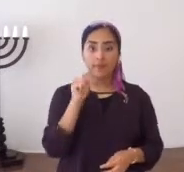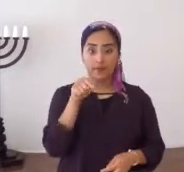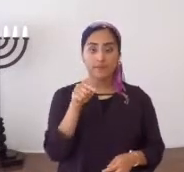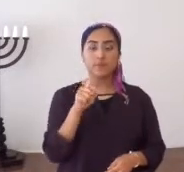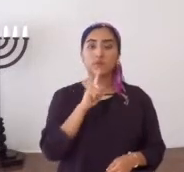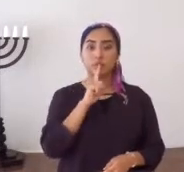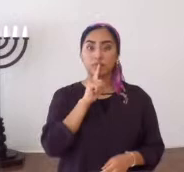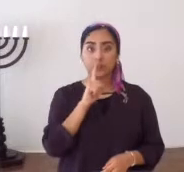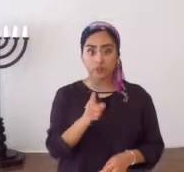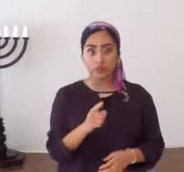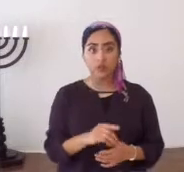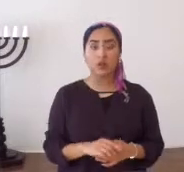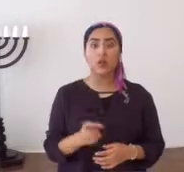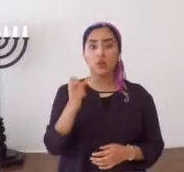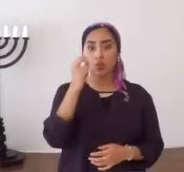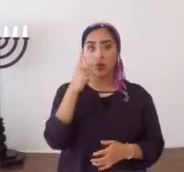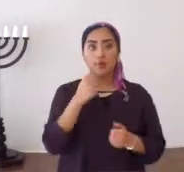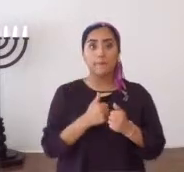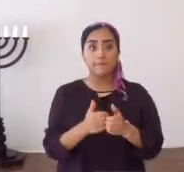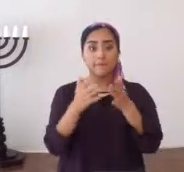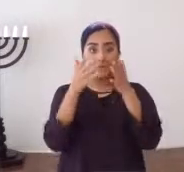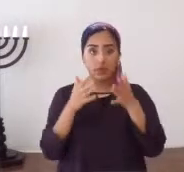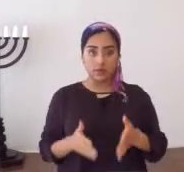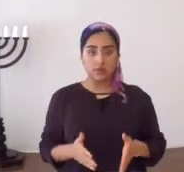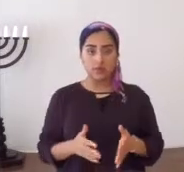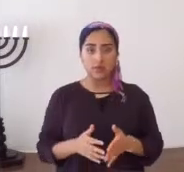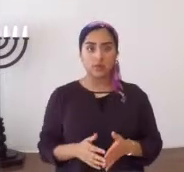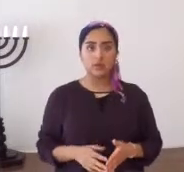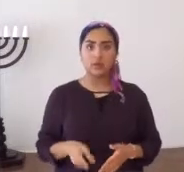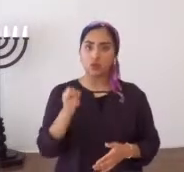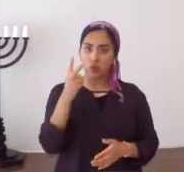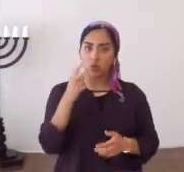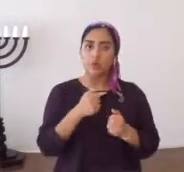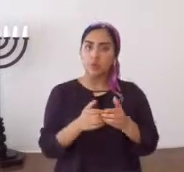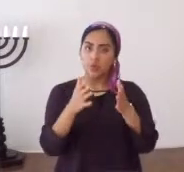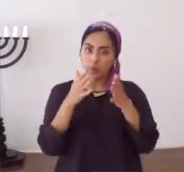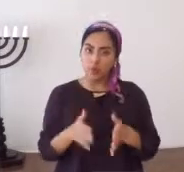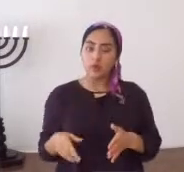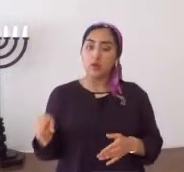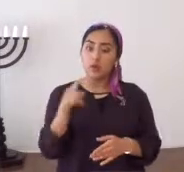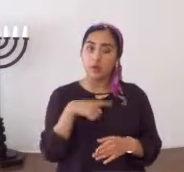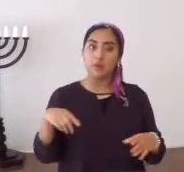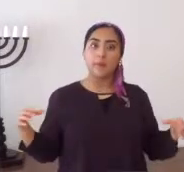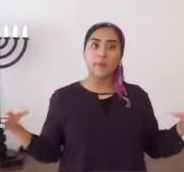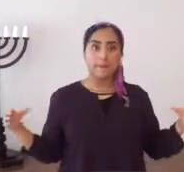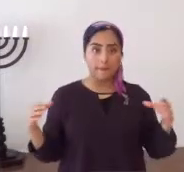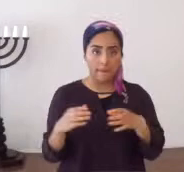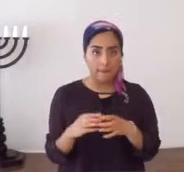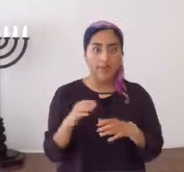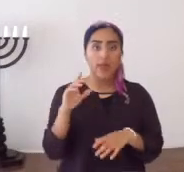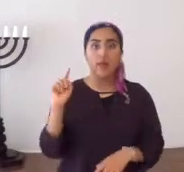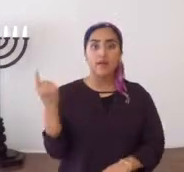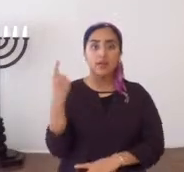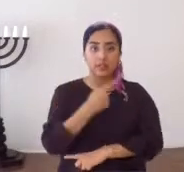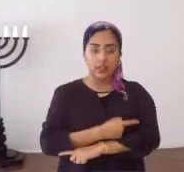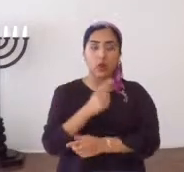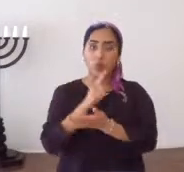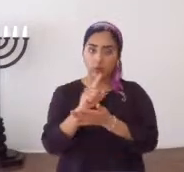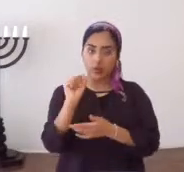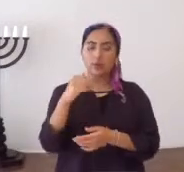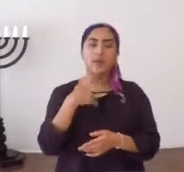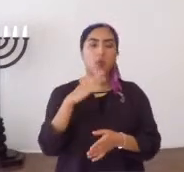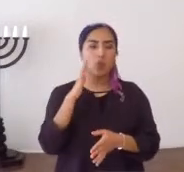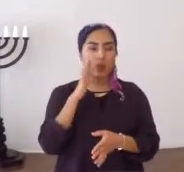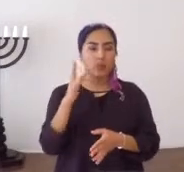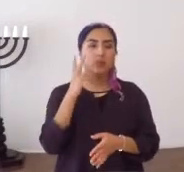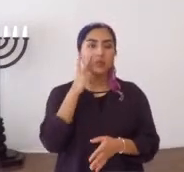Y ahí, ciertamente, los Shalejim, los apóstoles, los Talmidín, se reunían el primer día de